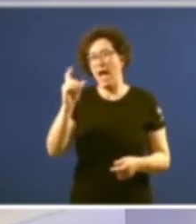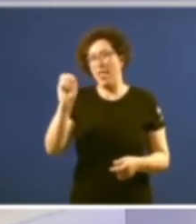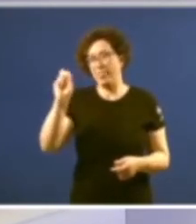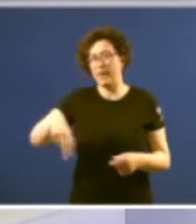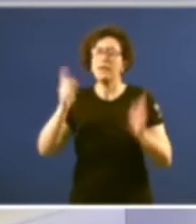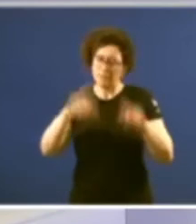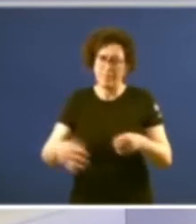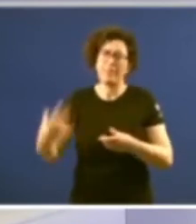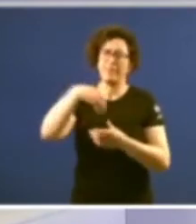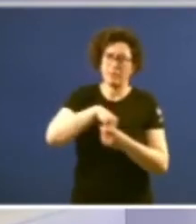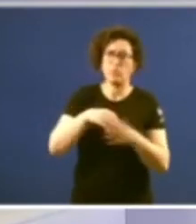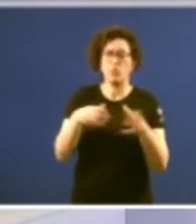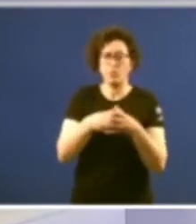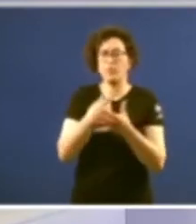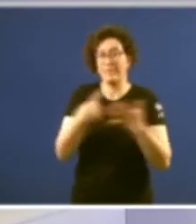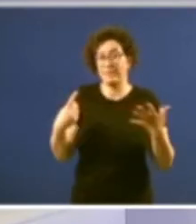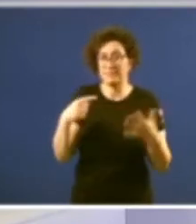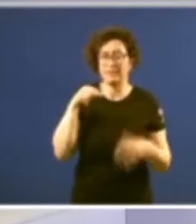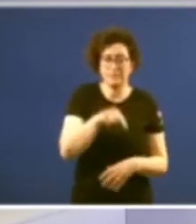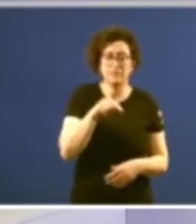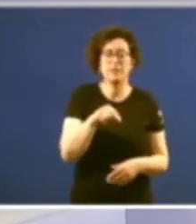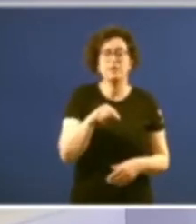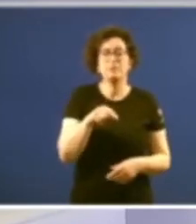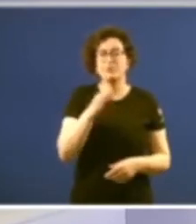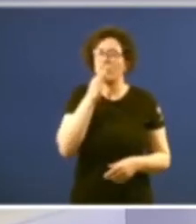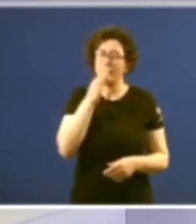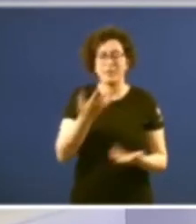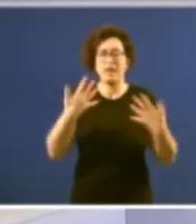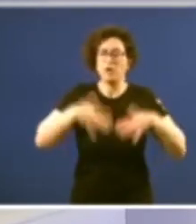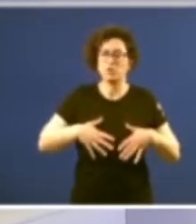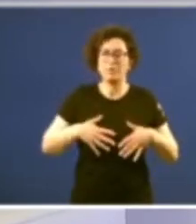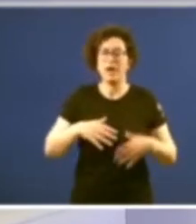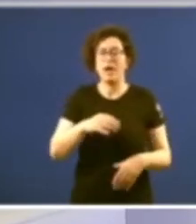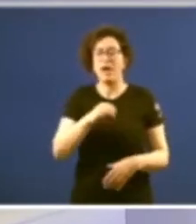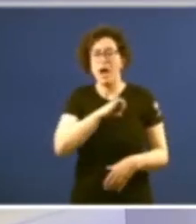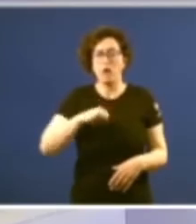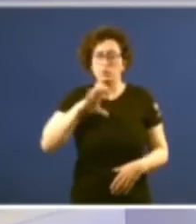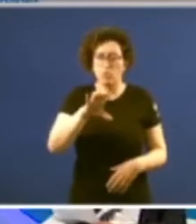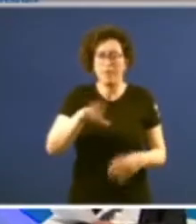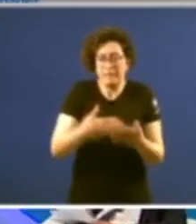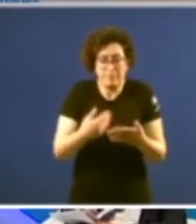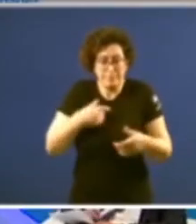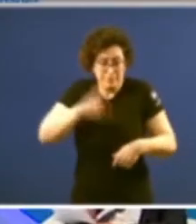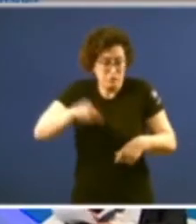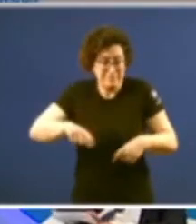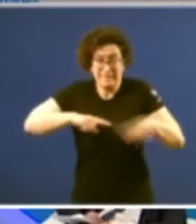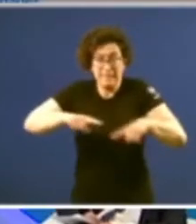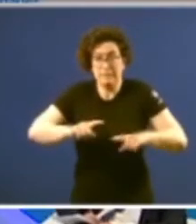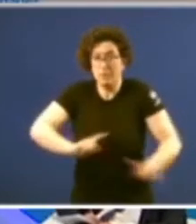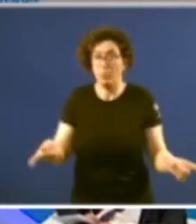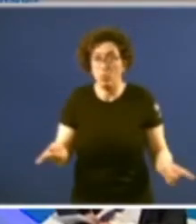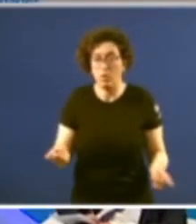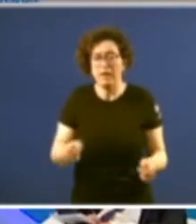da Comisión dos dazaseis entón non tiñamos asumida autonomía nin os propios dirigentes se a iso lle sumamos que